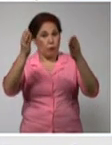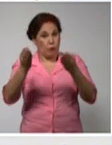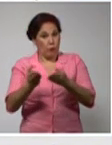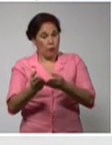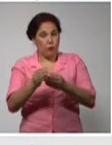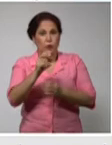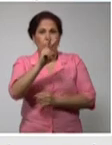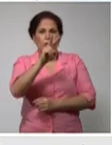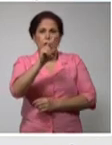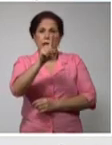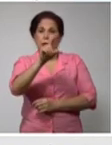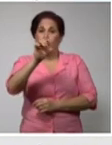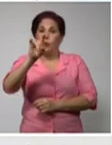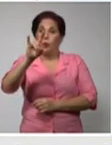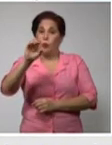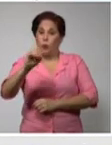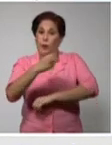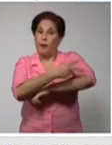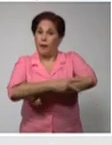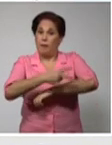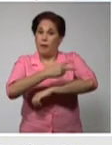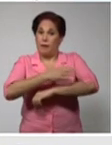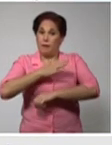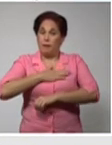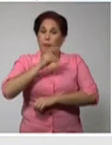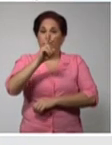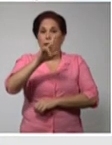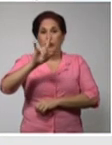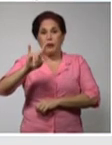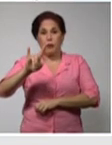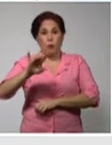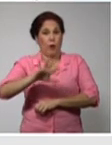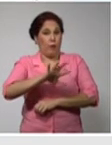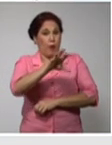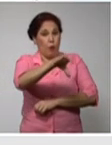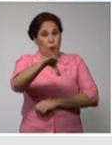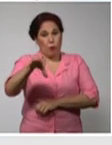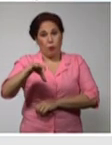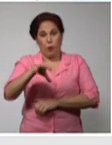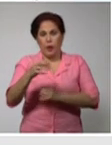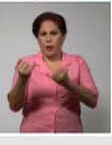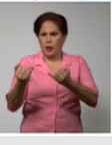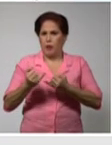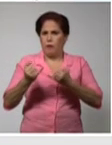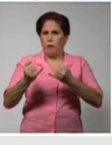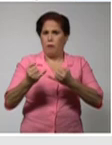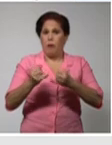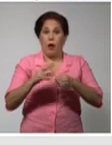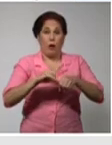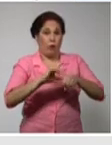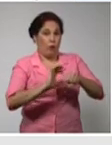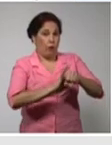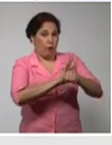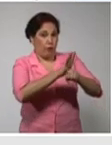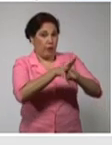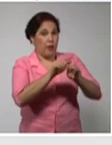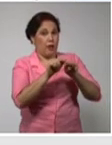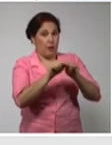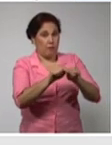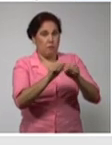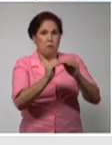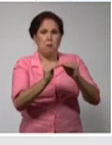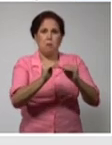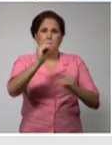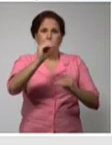190 países y 29 territorios que han informado casos de COVID-19 ascienda